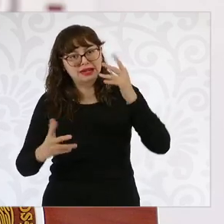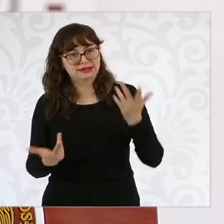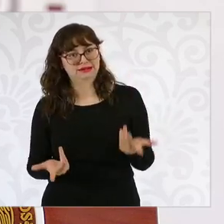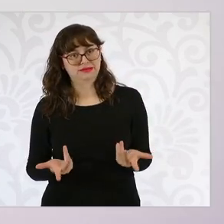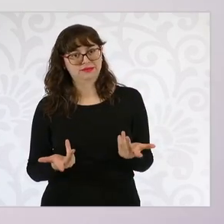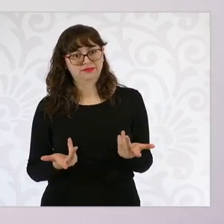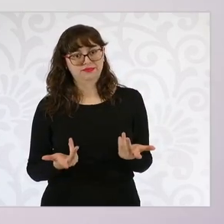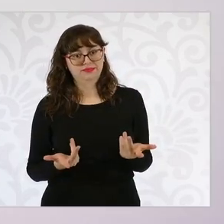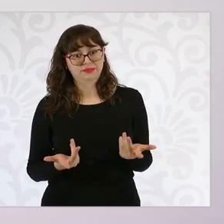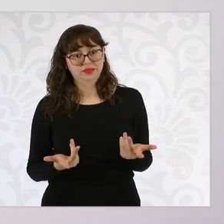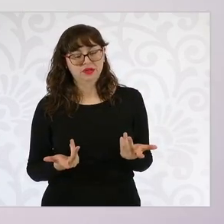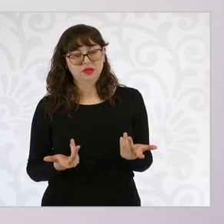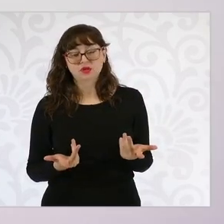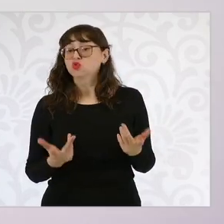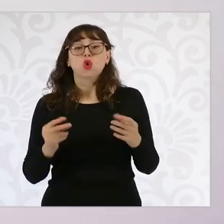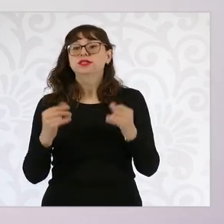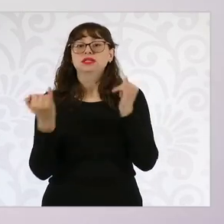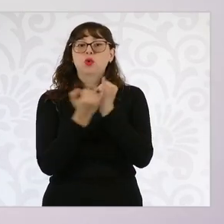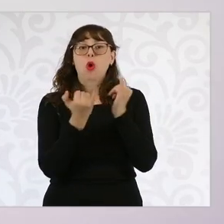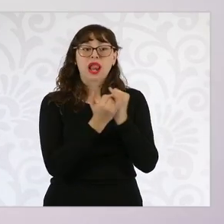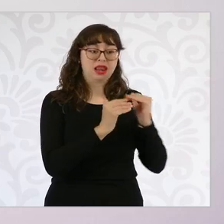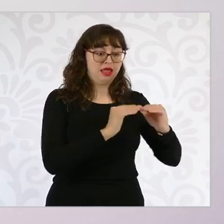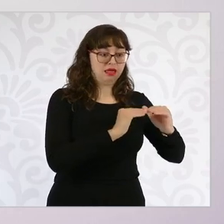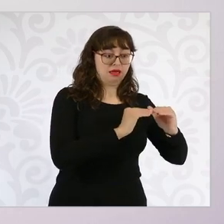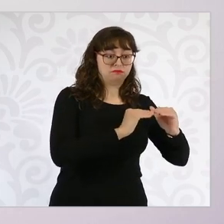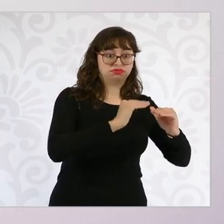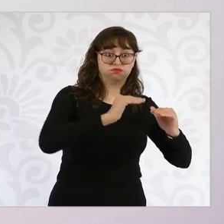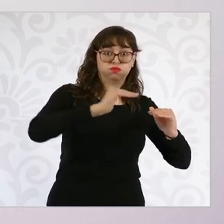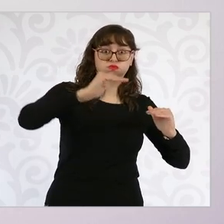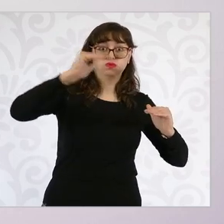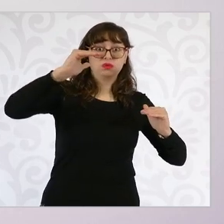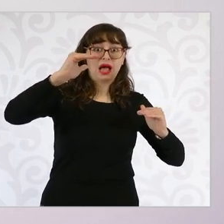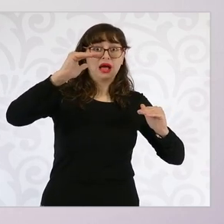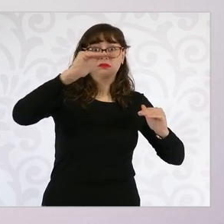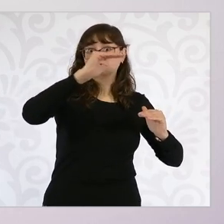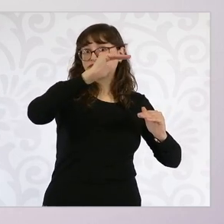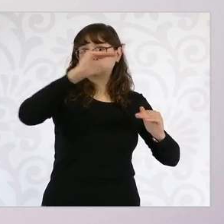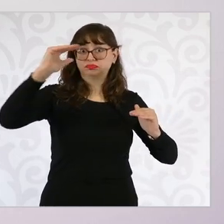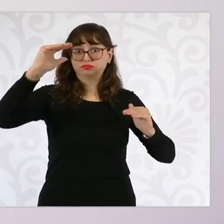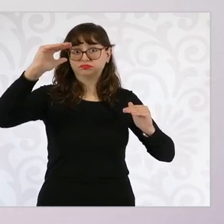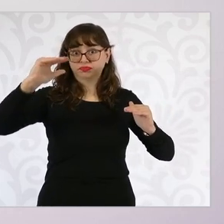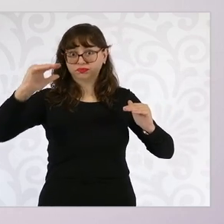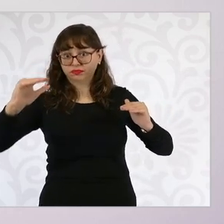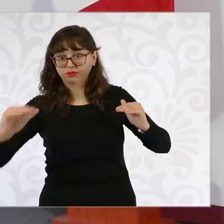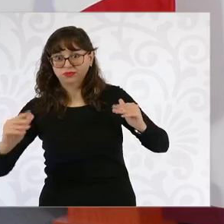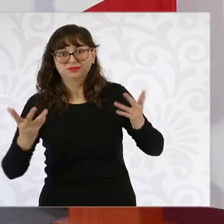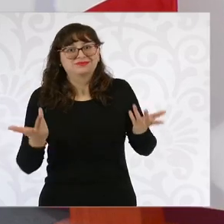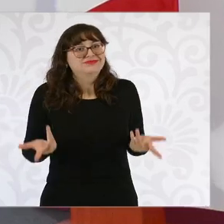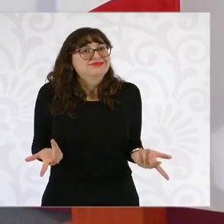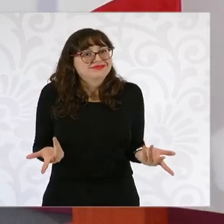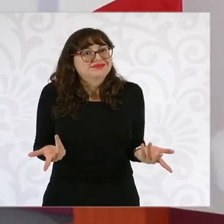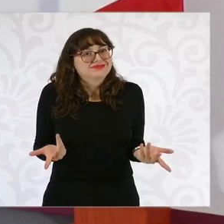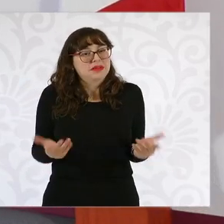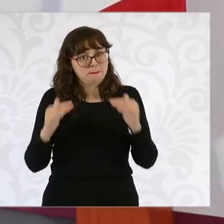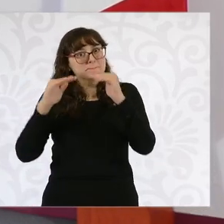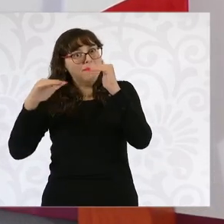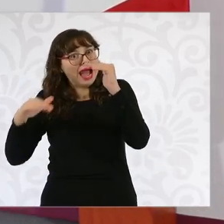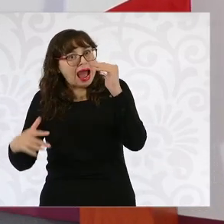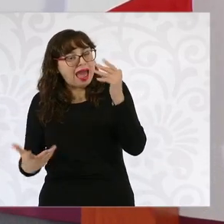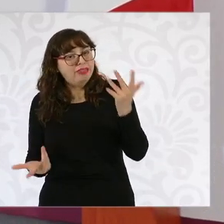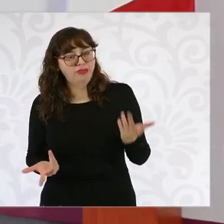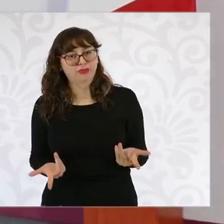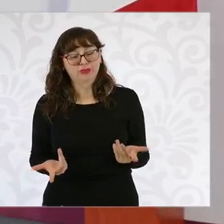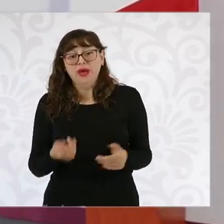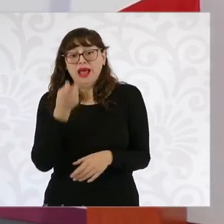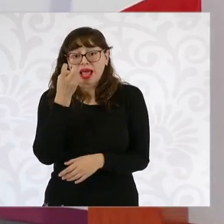creciendo a que vayan disminuyendo. Y nosotros nos hemos comprometido que poco a poco van a ir disminuyendo los homicidios